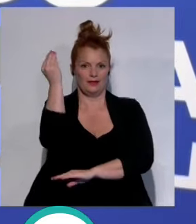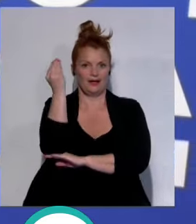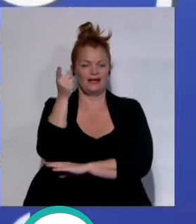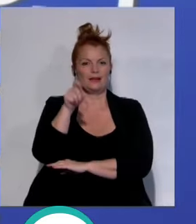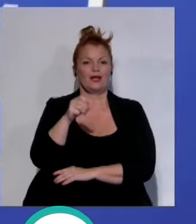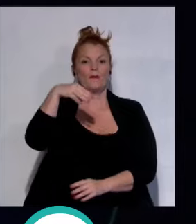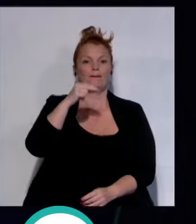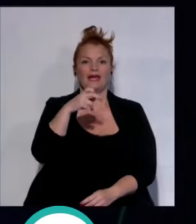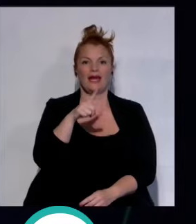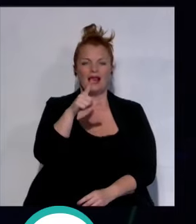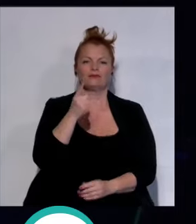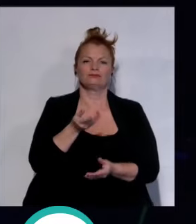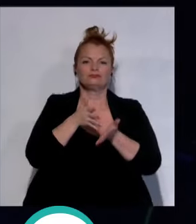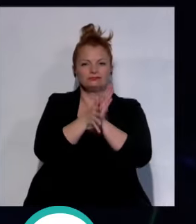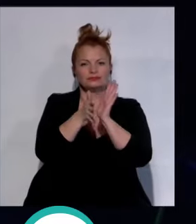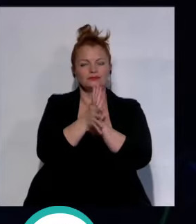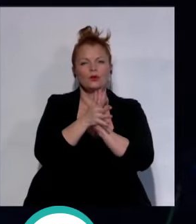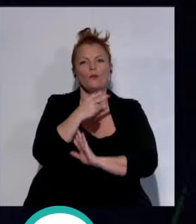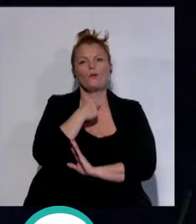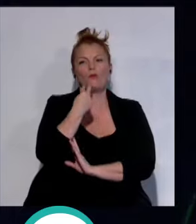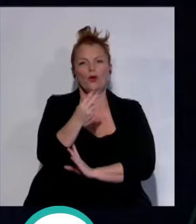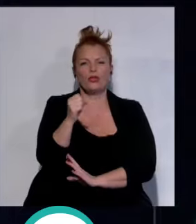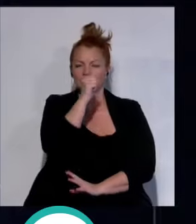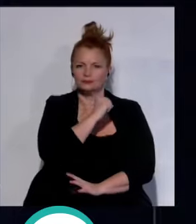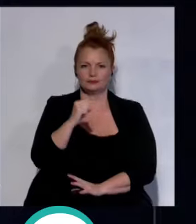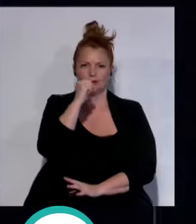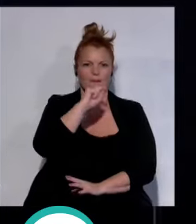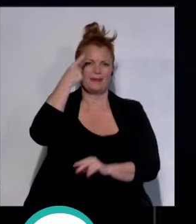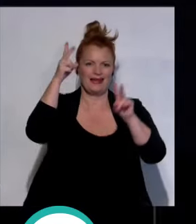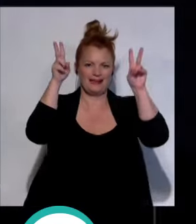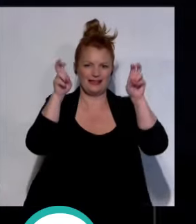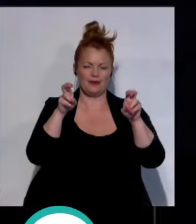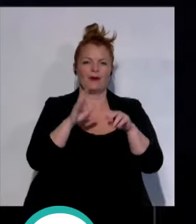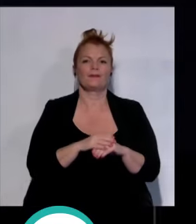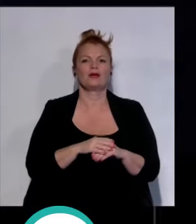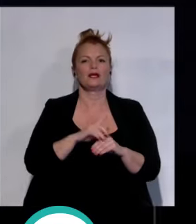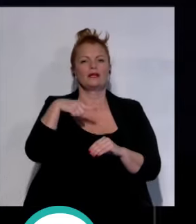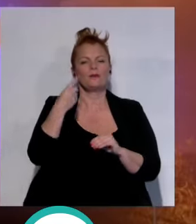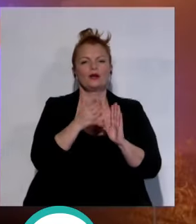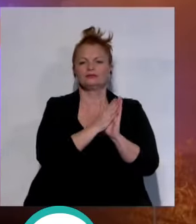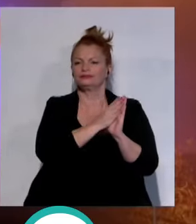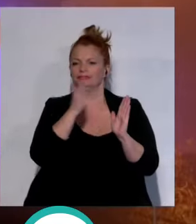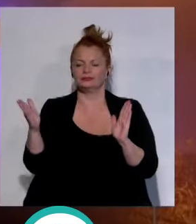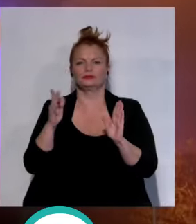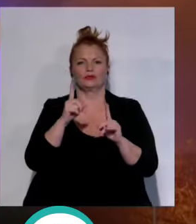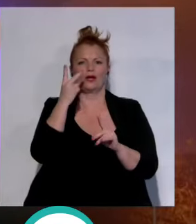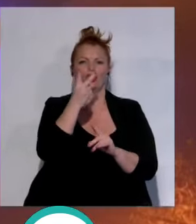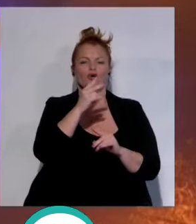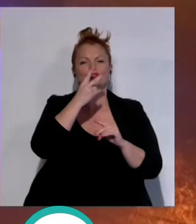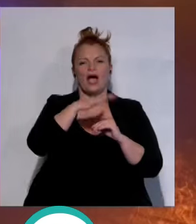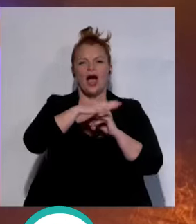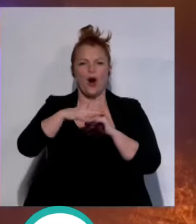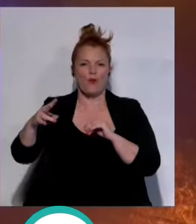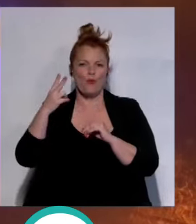anfitrión de la gala, puso la voz al primer tema que se interpretó durante la noche, para continuar con una magistral interpretación de Entre dos Aguas,